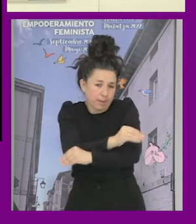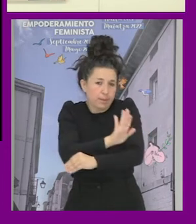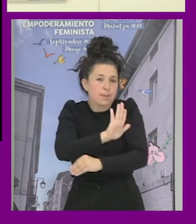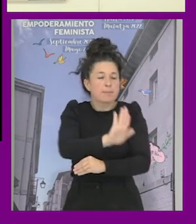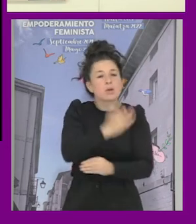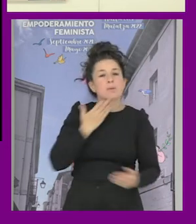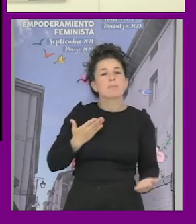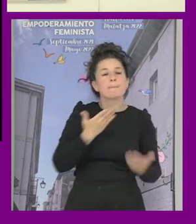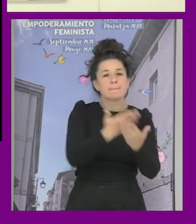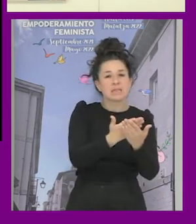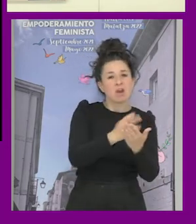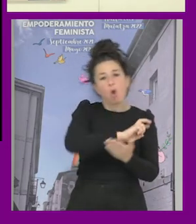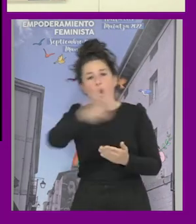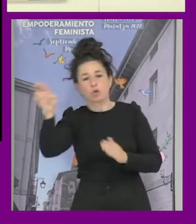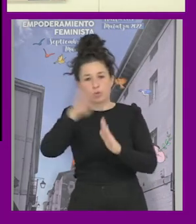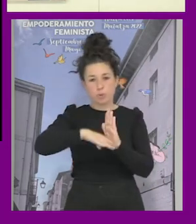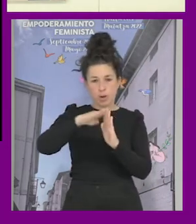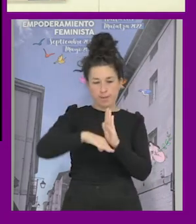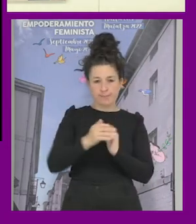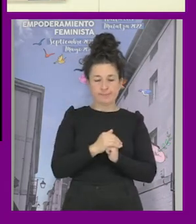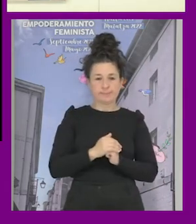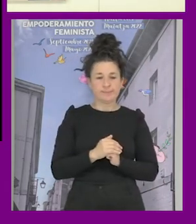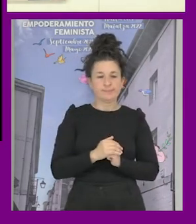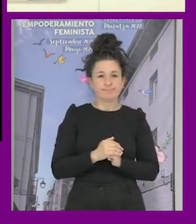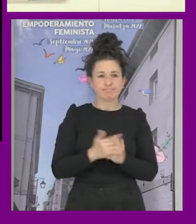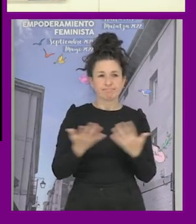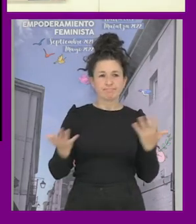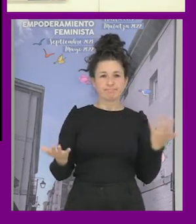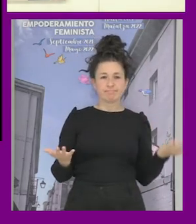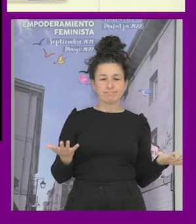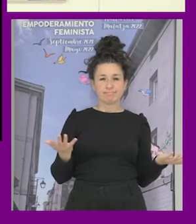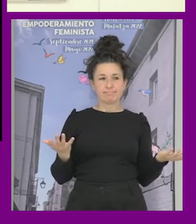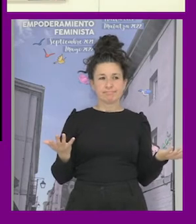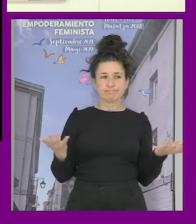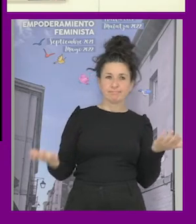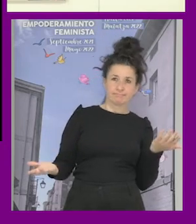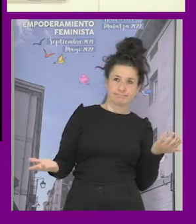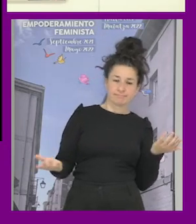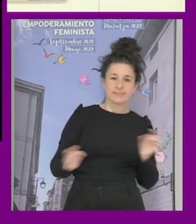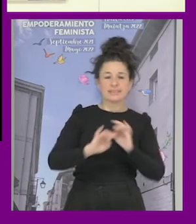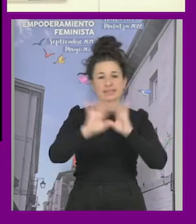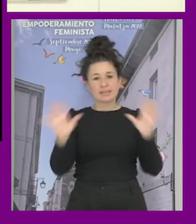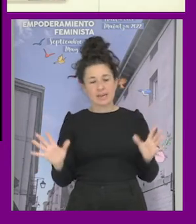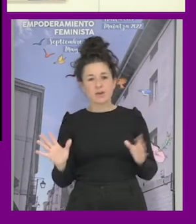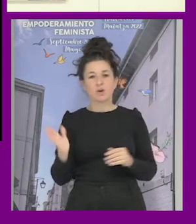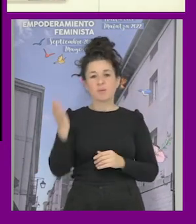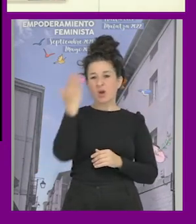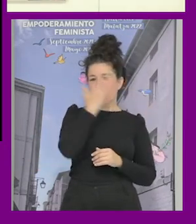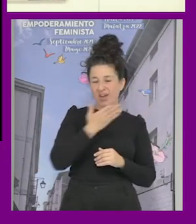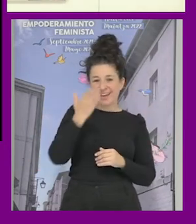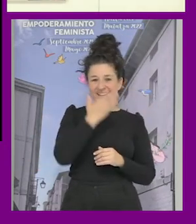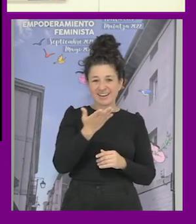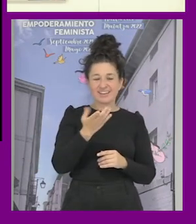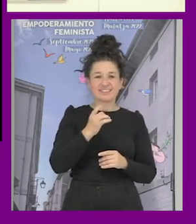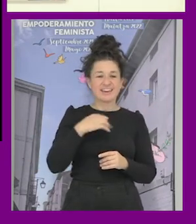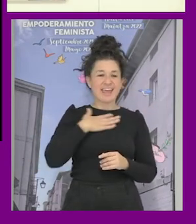pedían otro programa que era como claro como los centros educativos están encantadas de nuestros